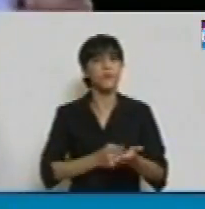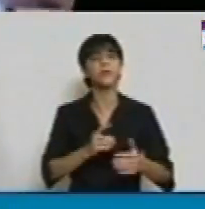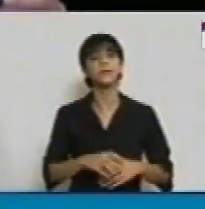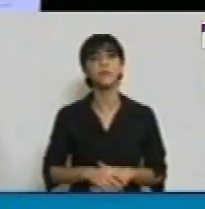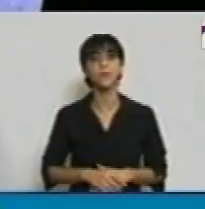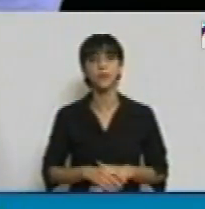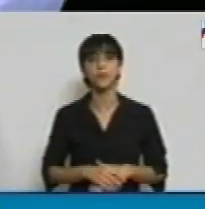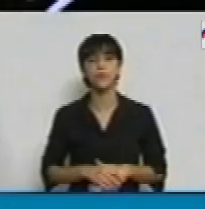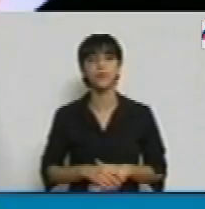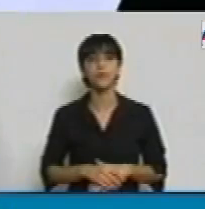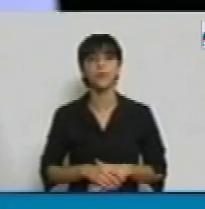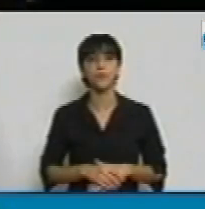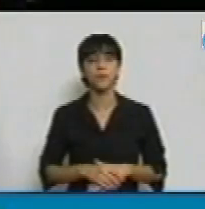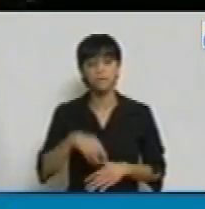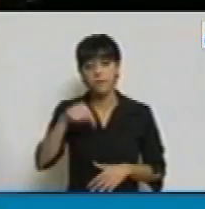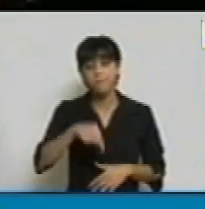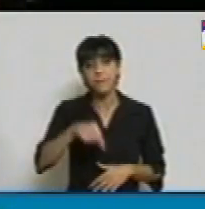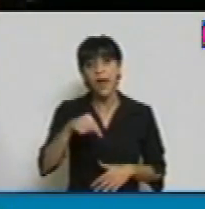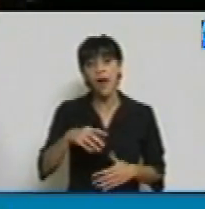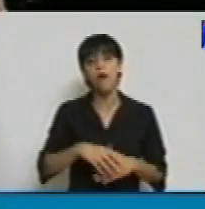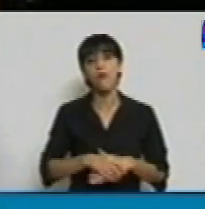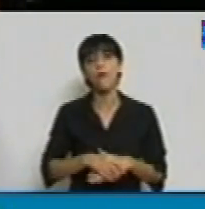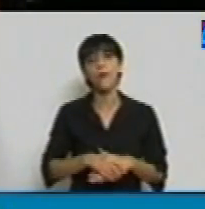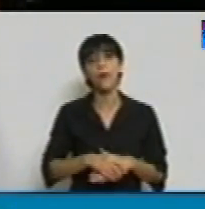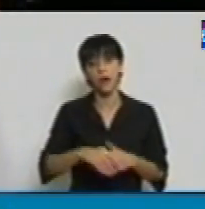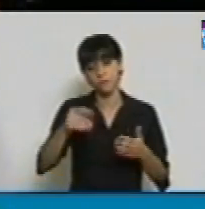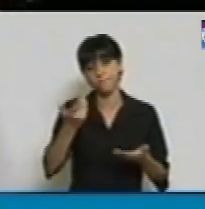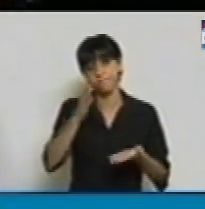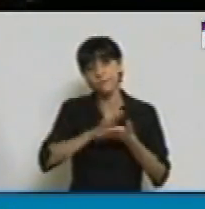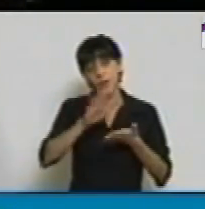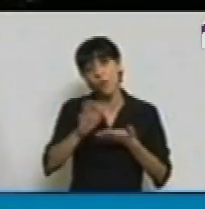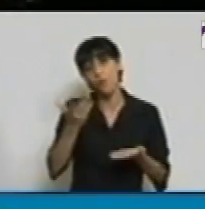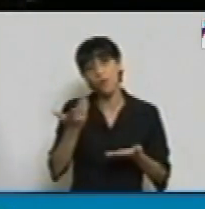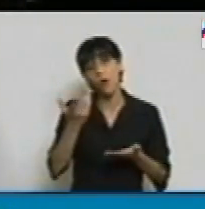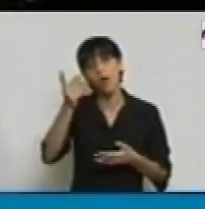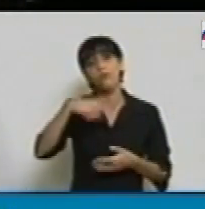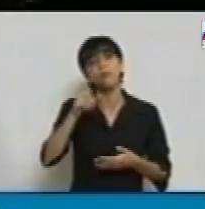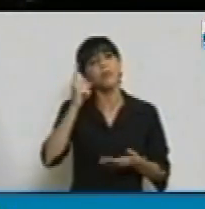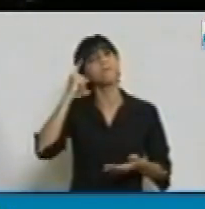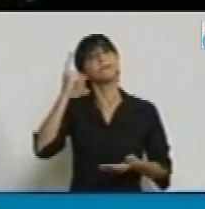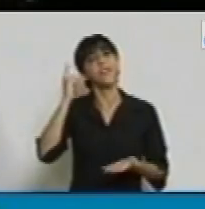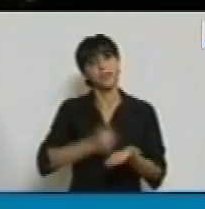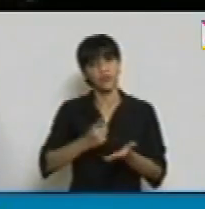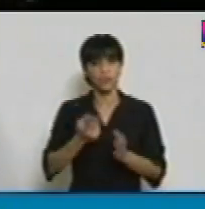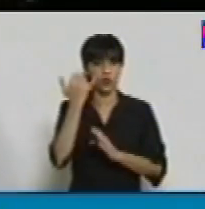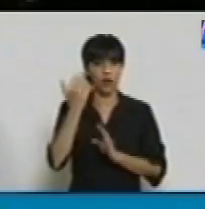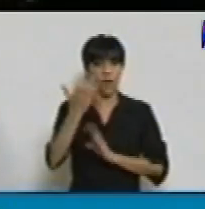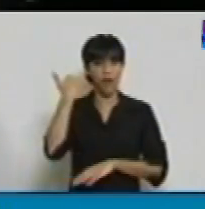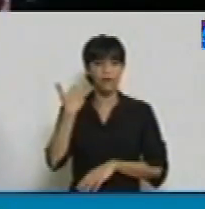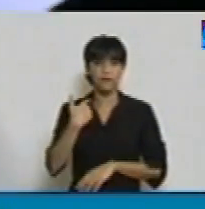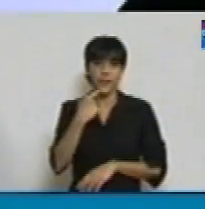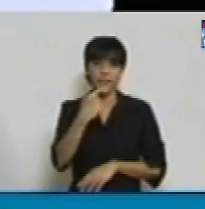Y esta vez es una decisión política, como dije antes, señor Presidente,